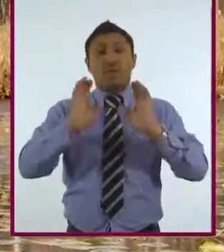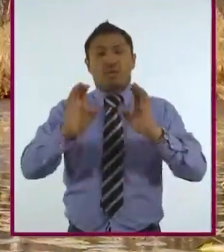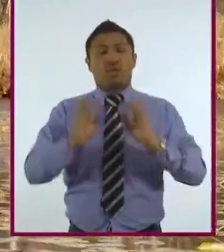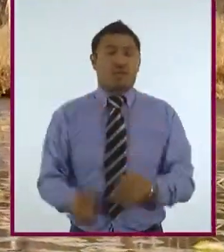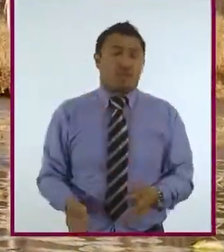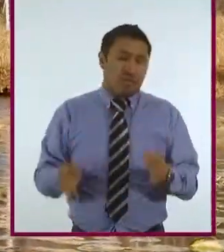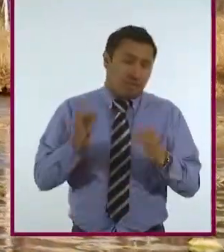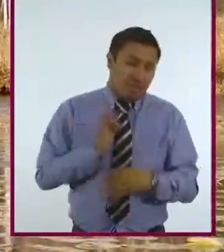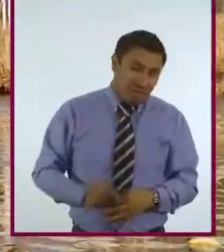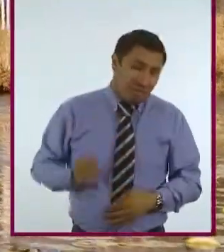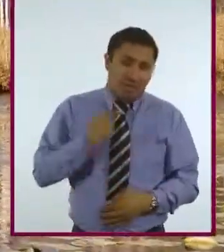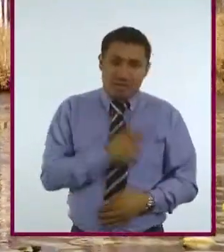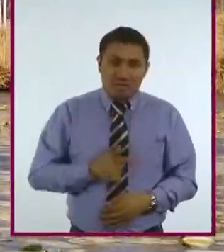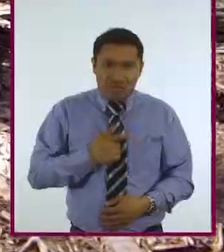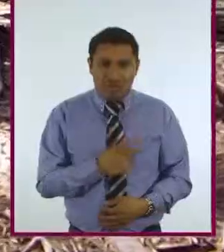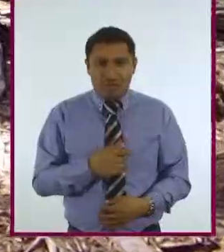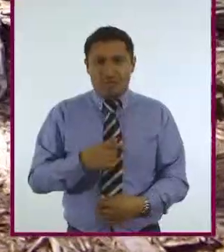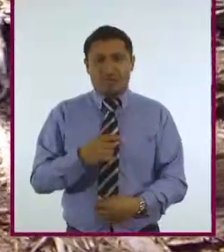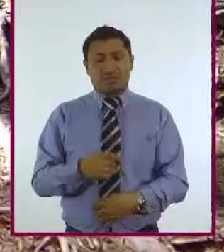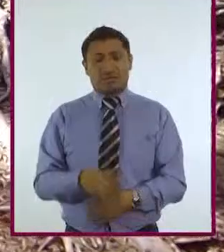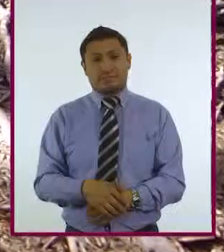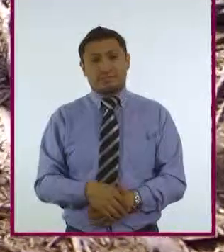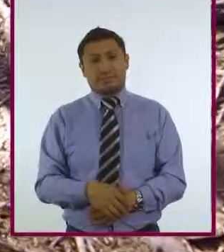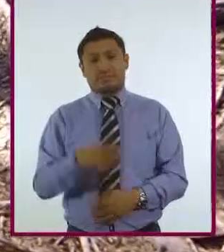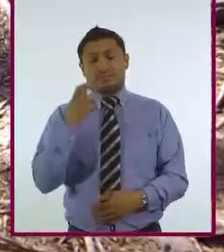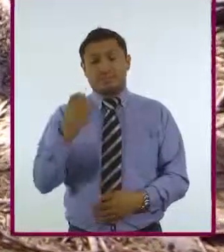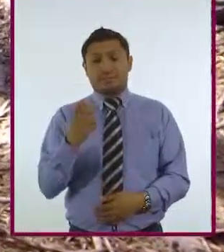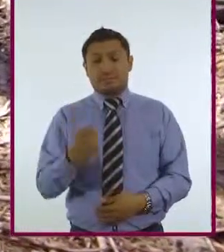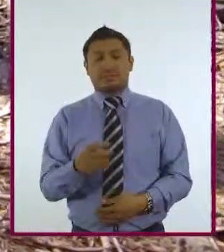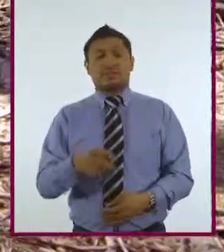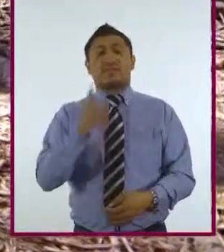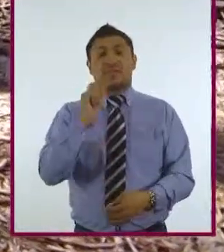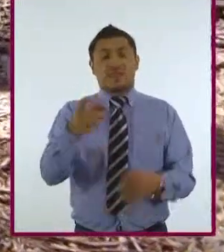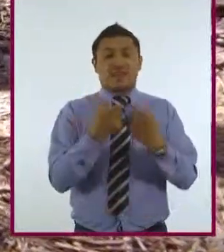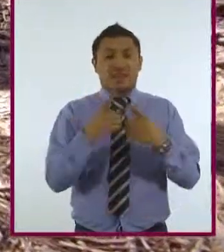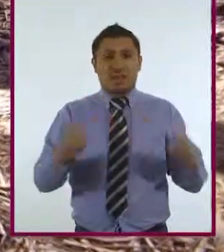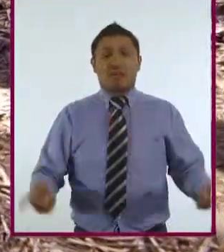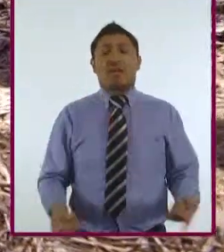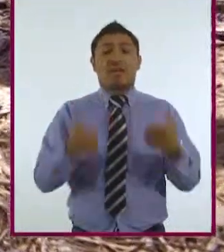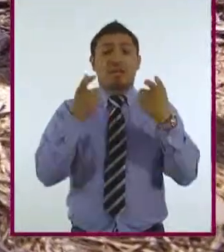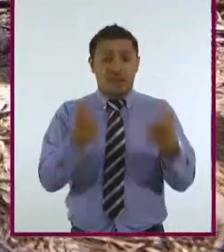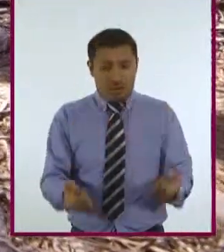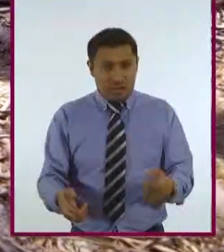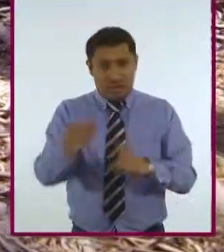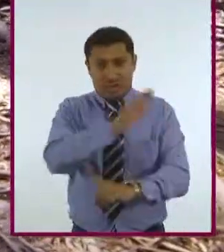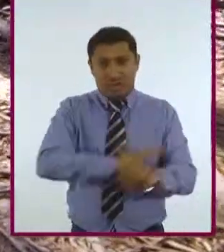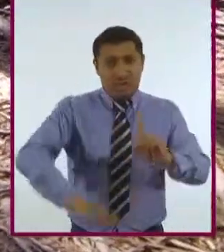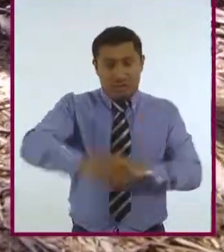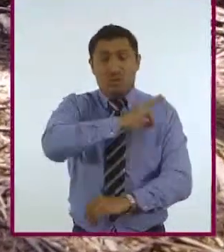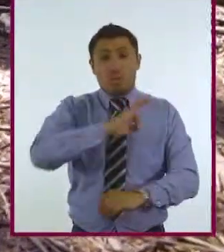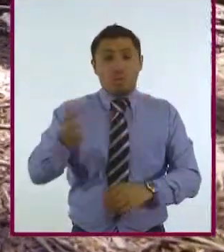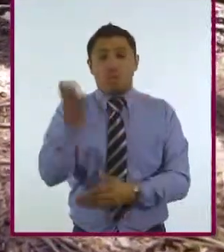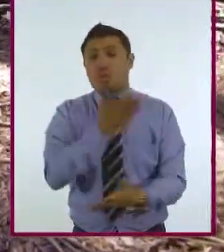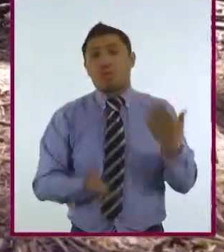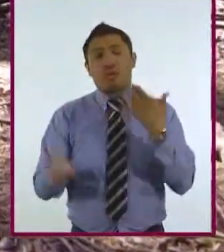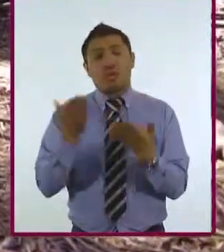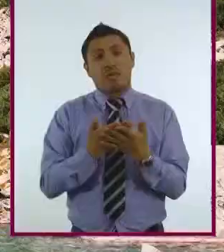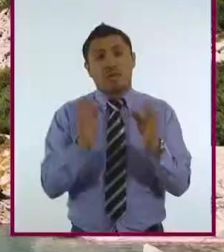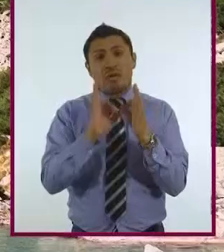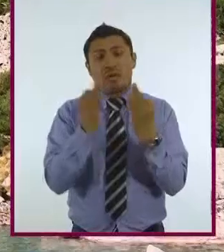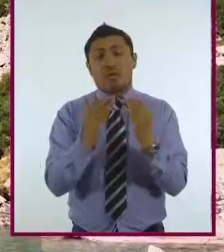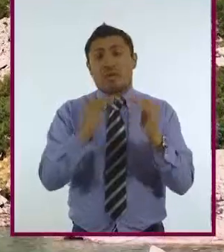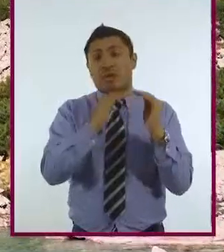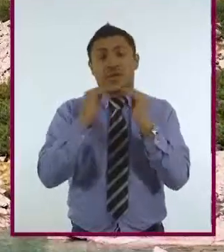al mismo tiempo que mantener nuestro futuro. Esto es, que el desarrollo socioeconómico y el medio ambiente puedan convivir de manera